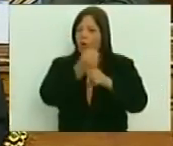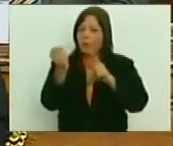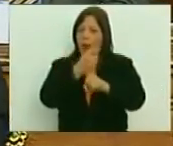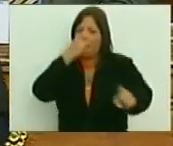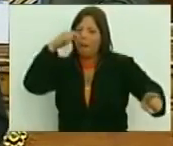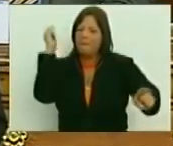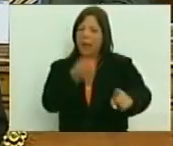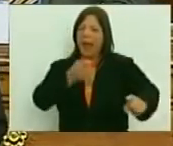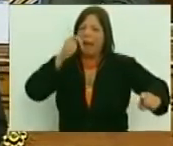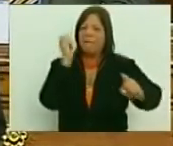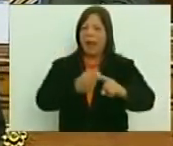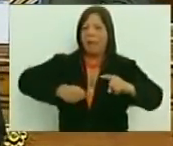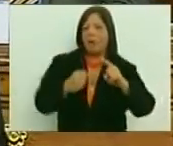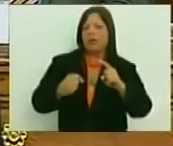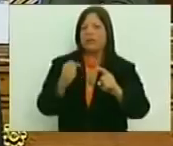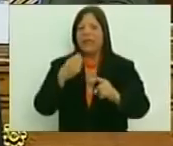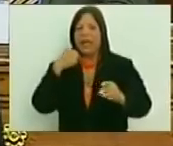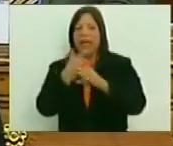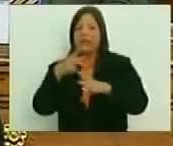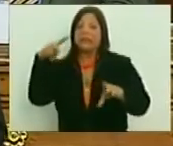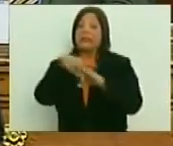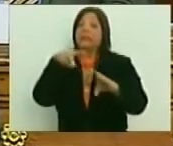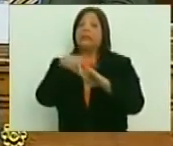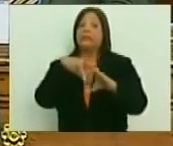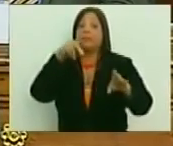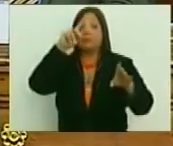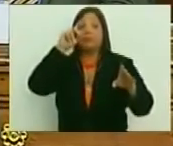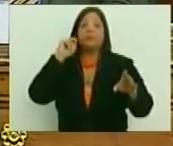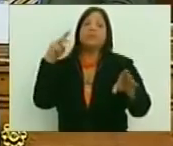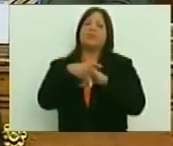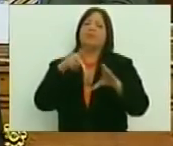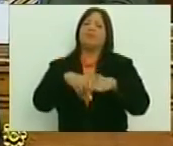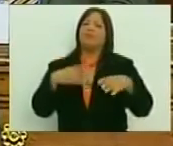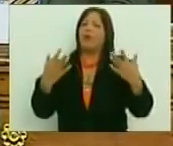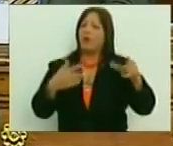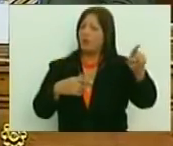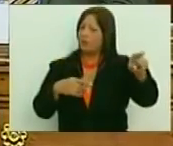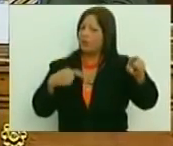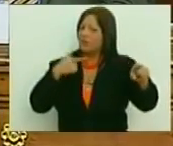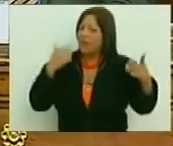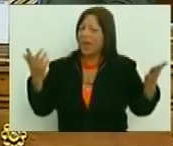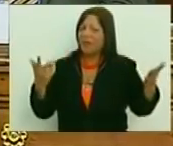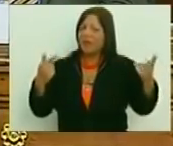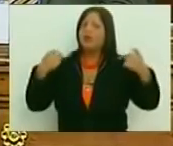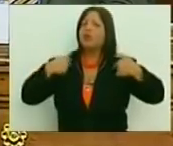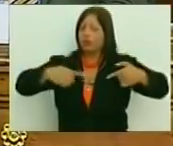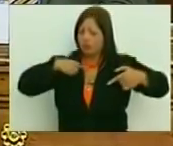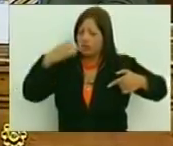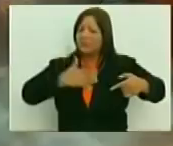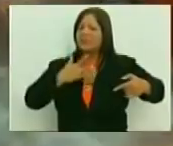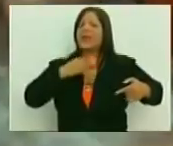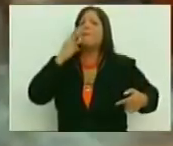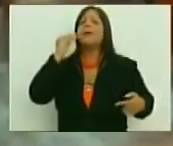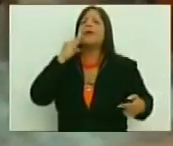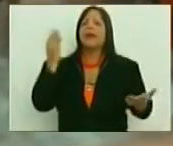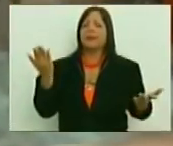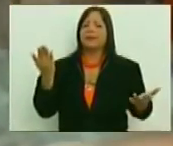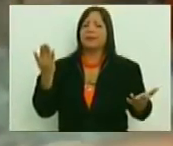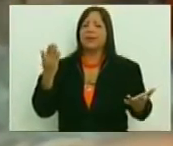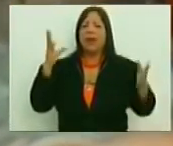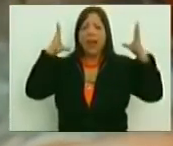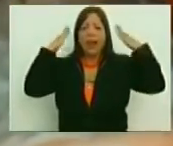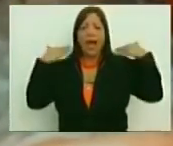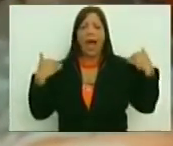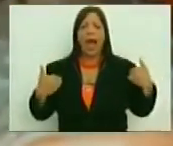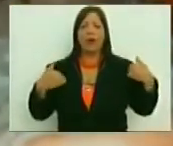peinillazos, la represión, cuando estos gafos dicen represión, represión, ellos no saben lo que es la represión. Nosotros sí, por pensar diferente, por llevar el